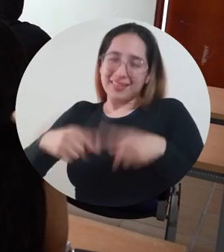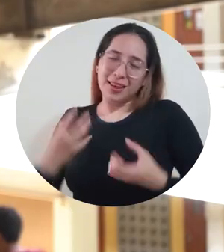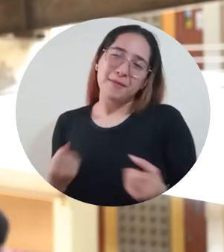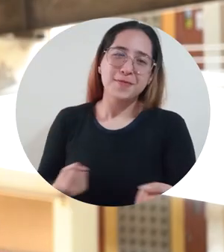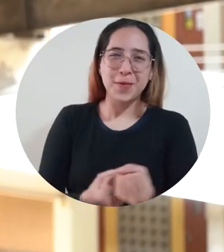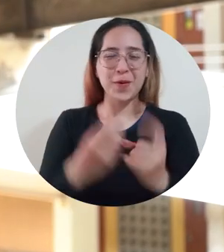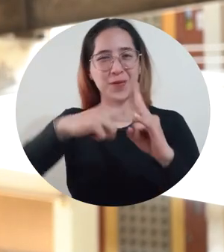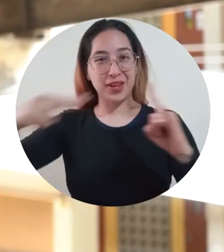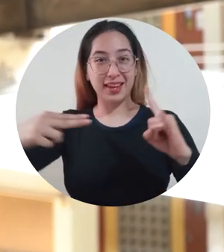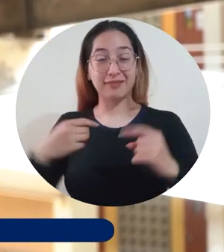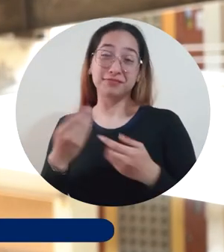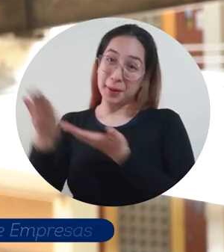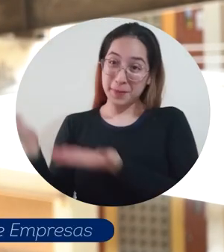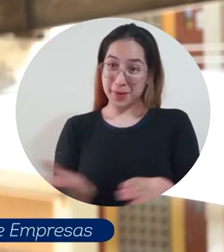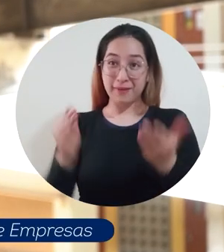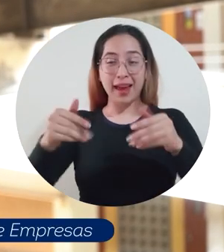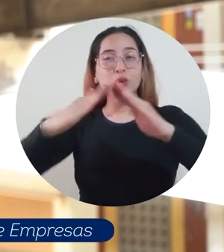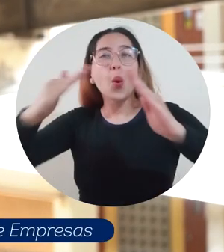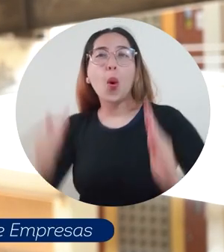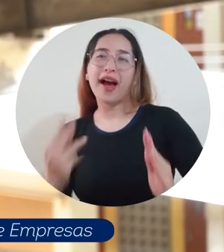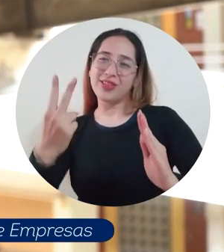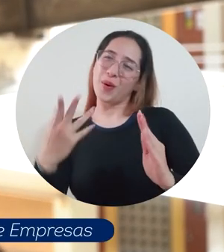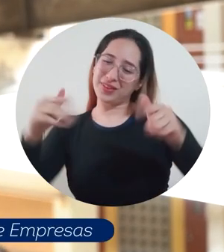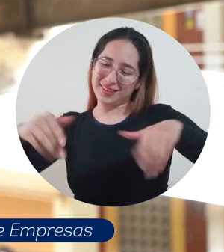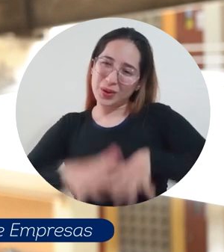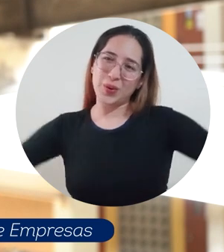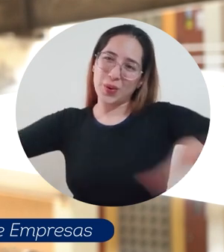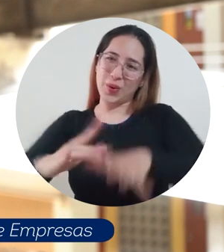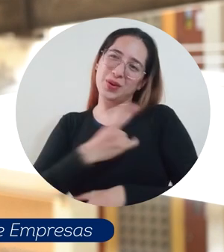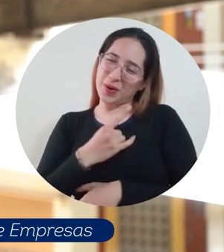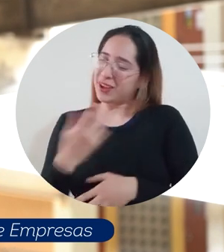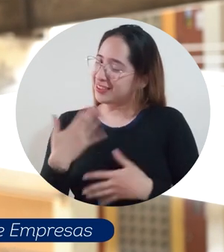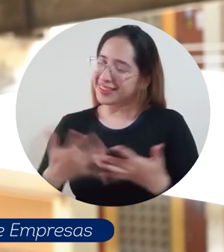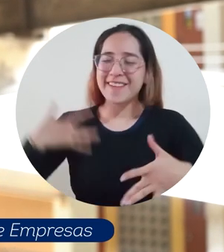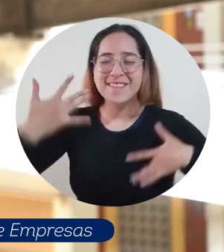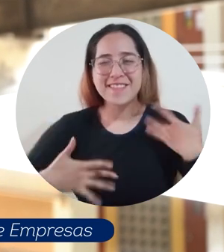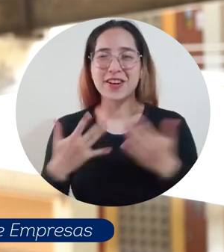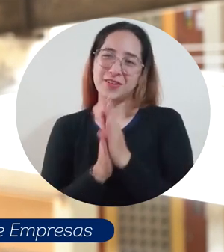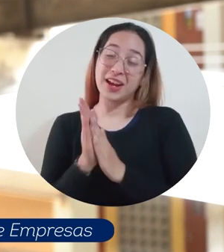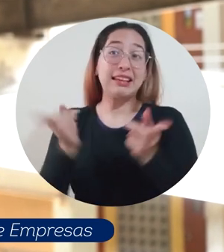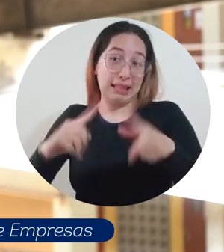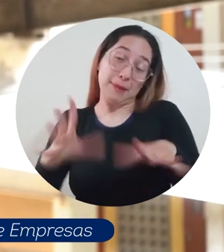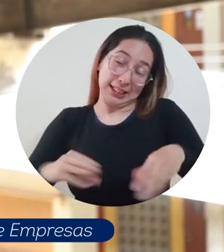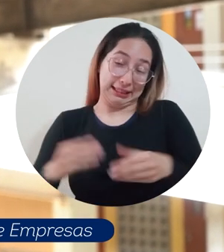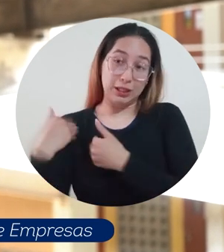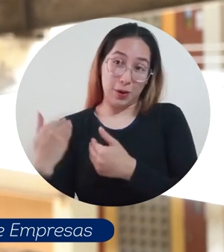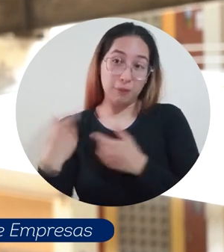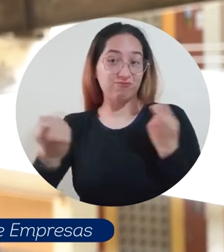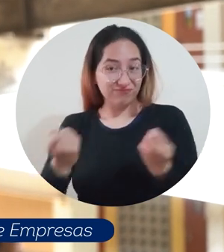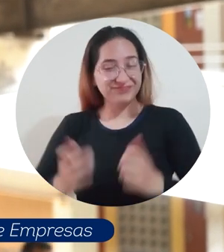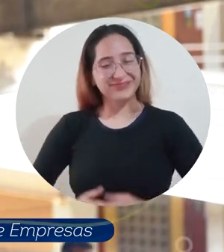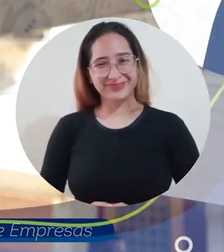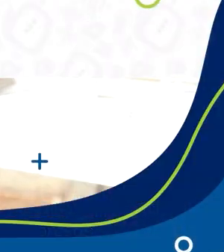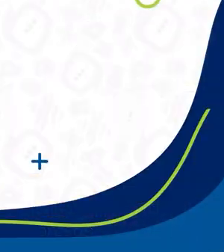universidad. Bueno, bienvenidos a esta subcasa, bienvenidos a estos espacios y espero que se lo disfruten al 100% y ante todo con la